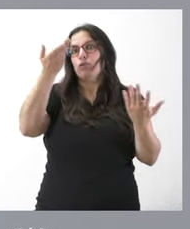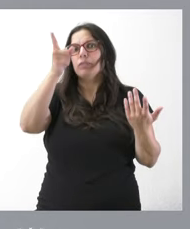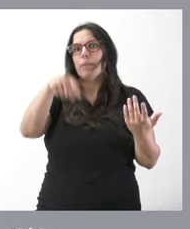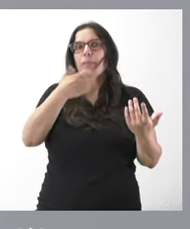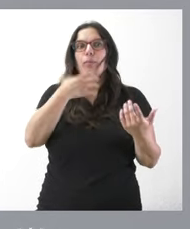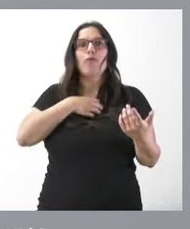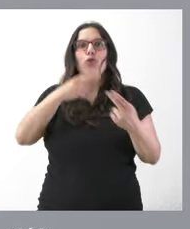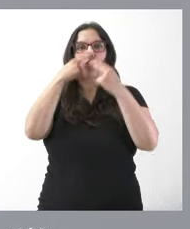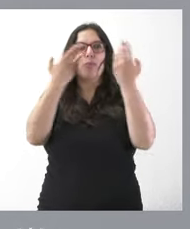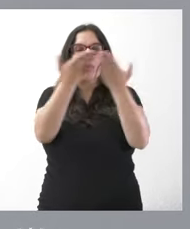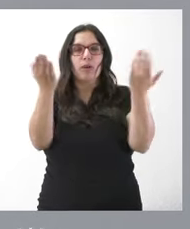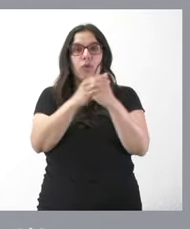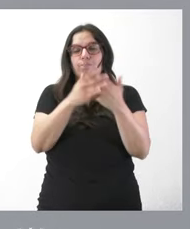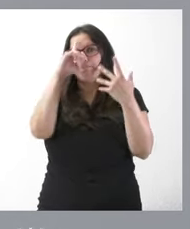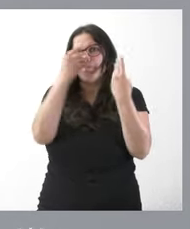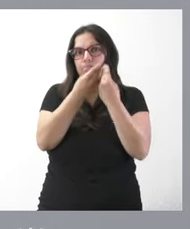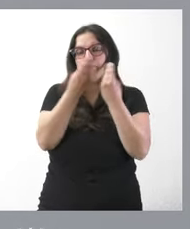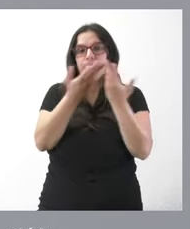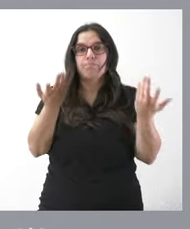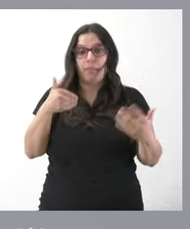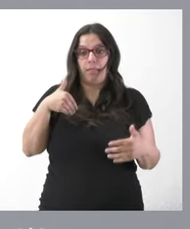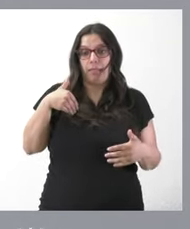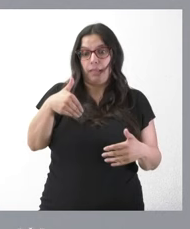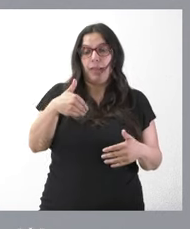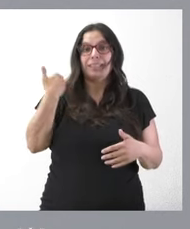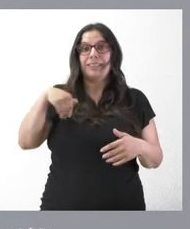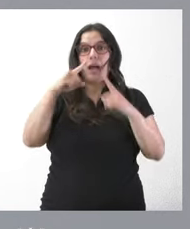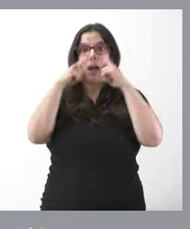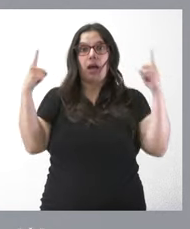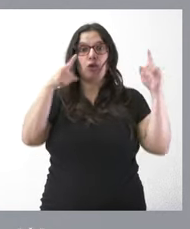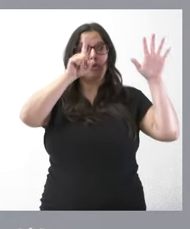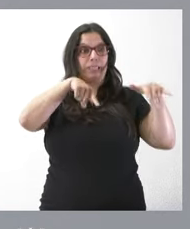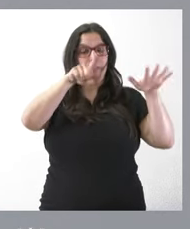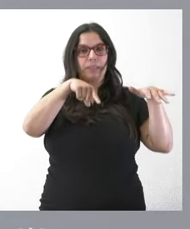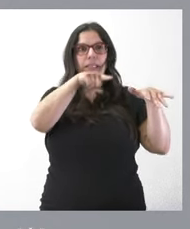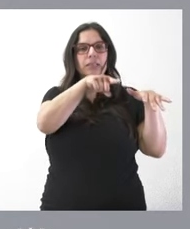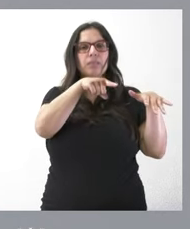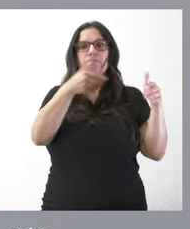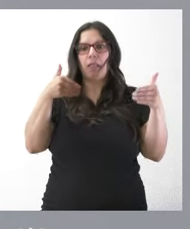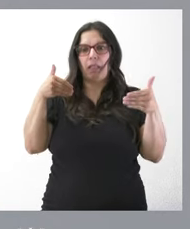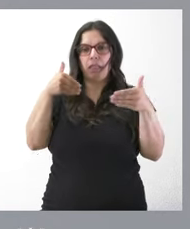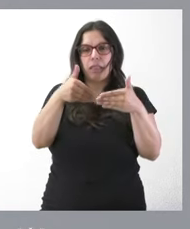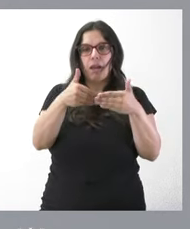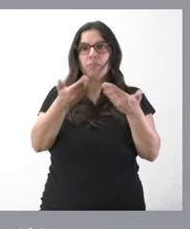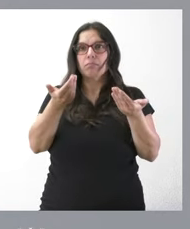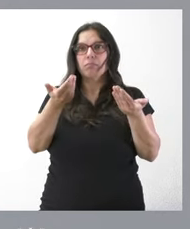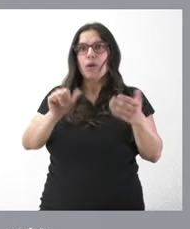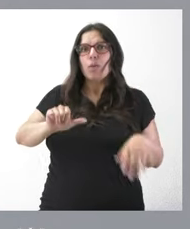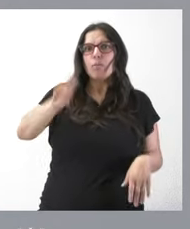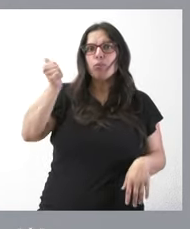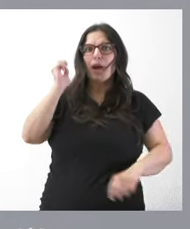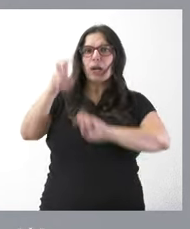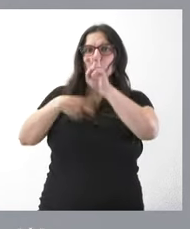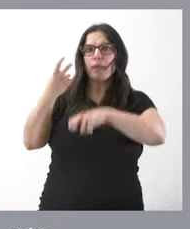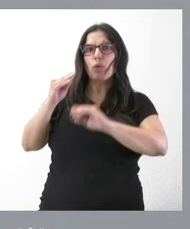los empleados públicos ¿cómo es posible que a punto de finalizar el primer semestre del año todavía no se haya aprobada la actualización